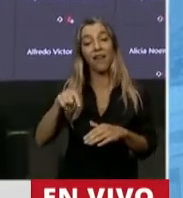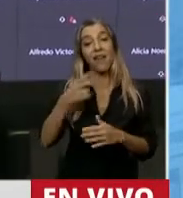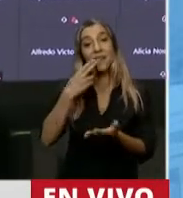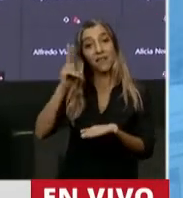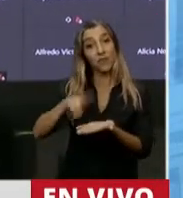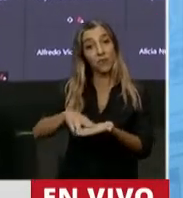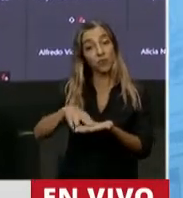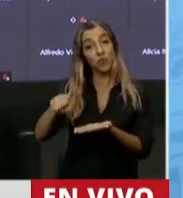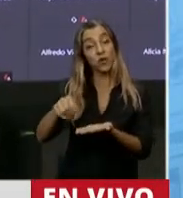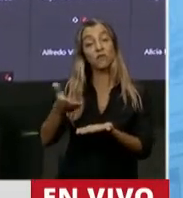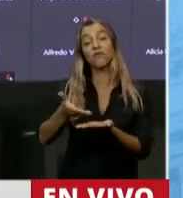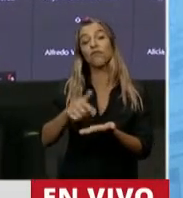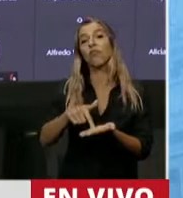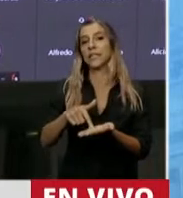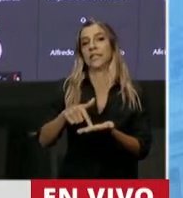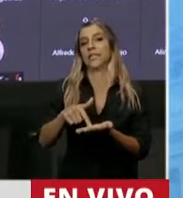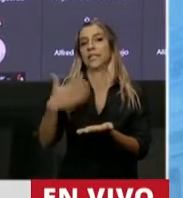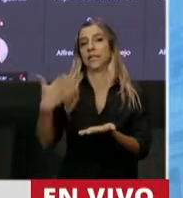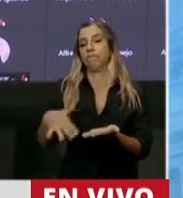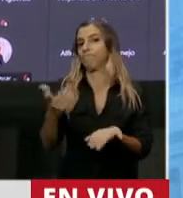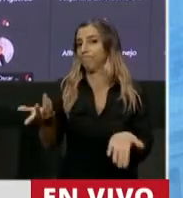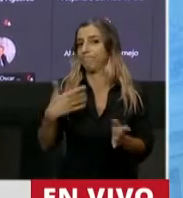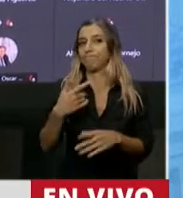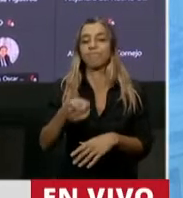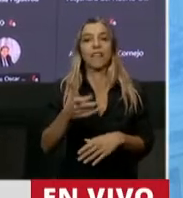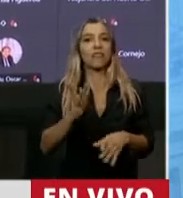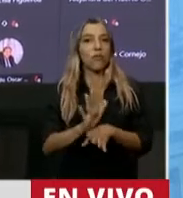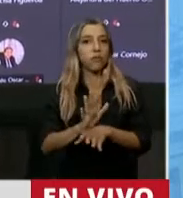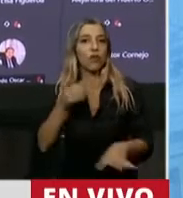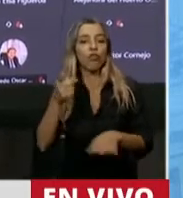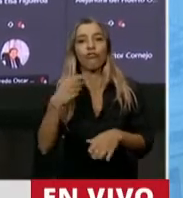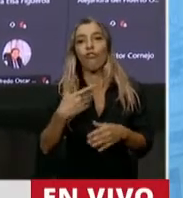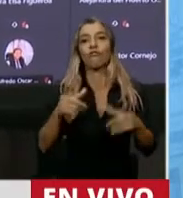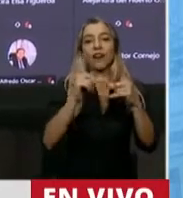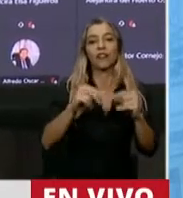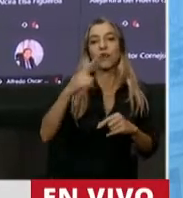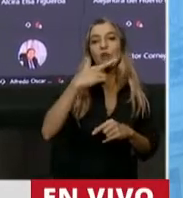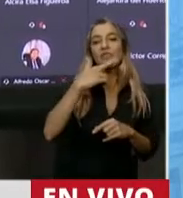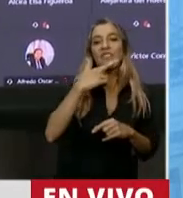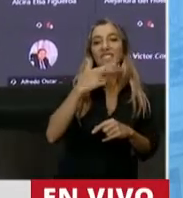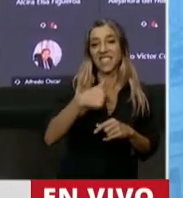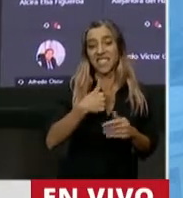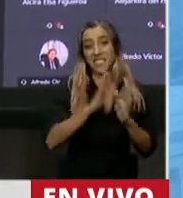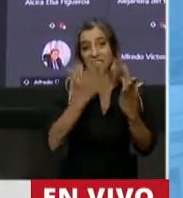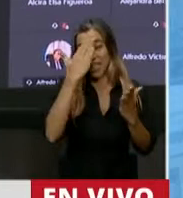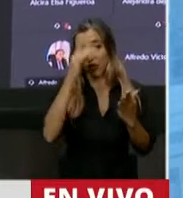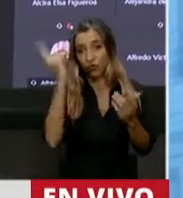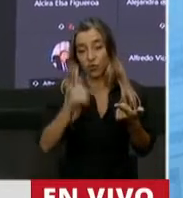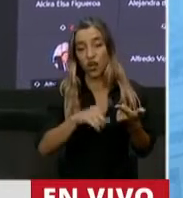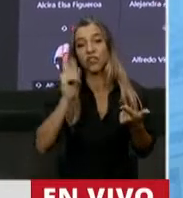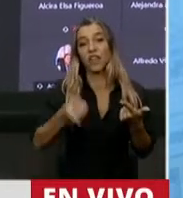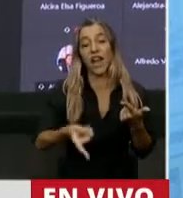básicamente violenta el principio de no confiscatoriedad del artículo 17 de la Constitución y el de razonabilidad